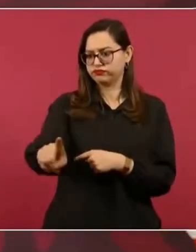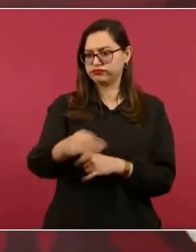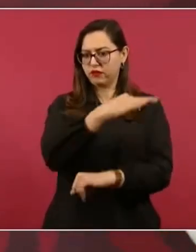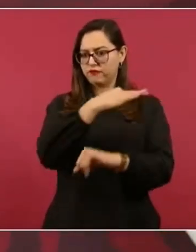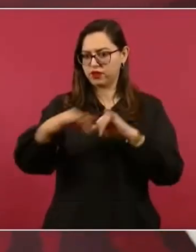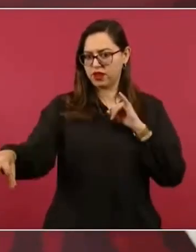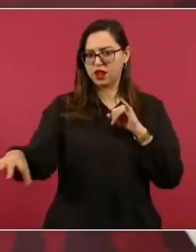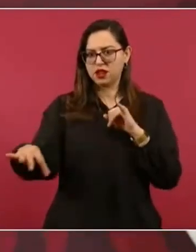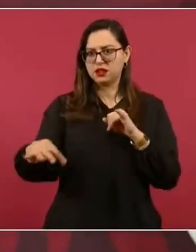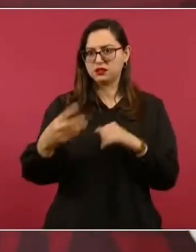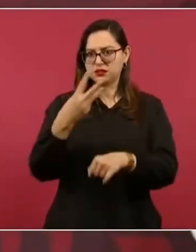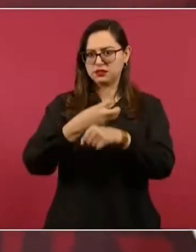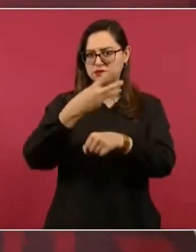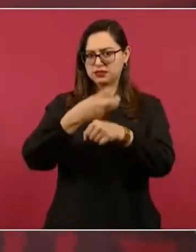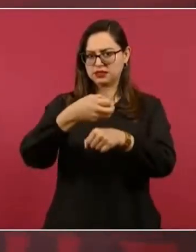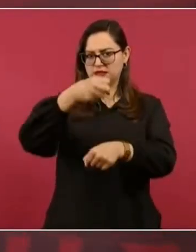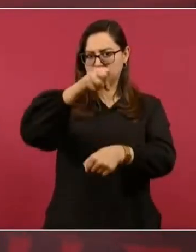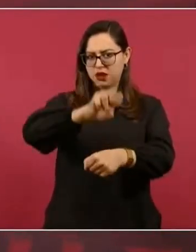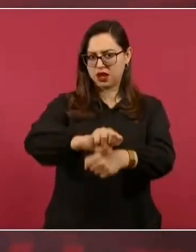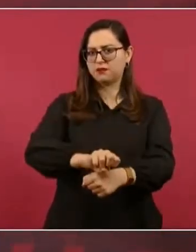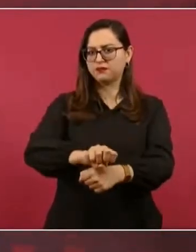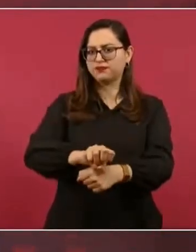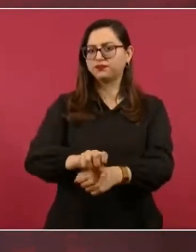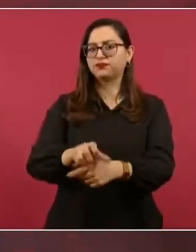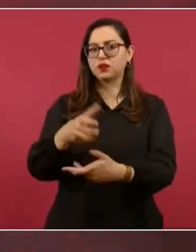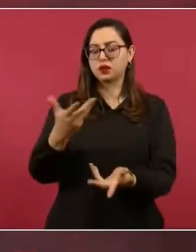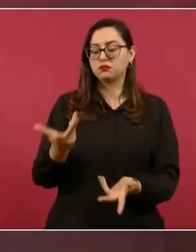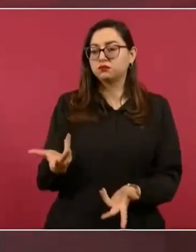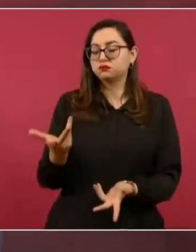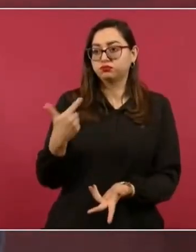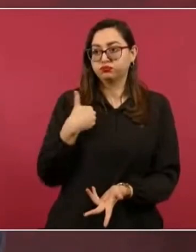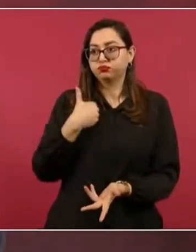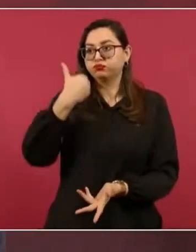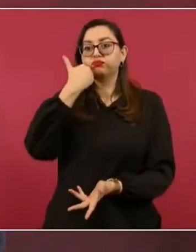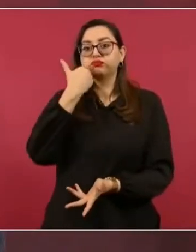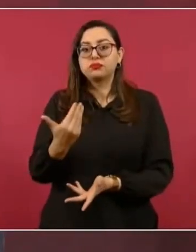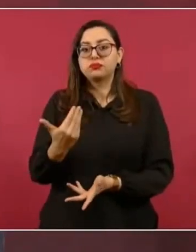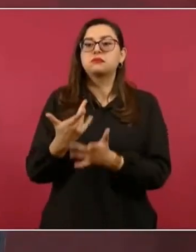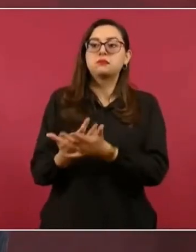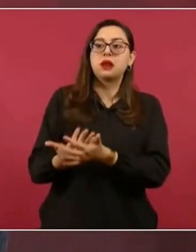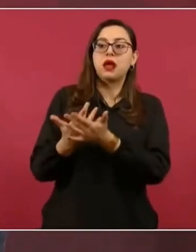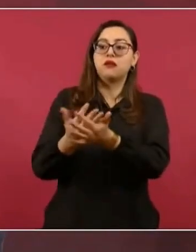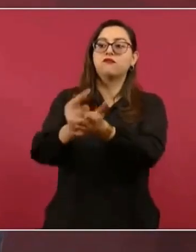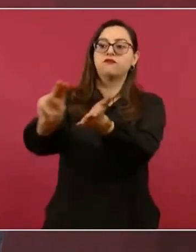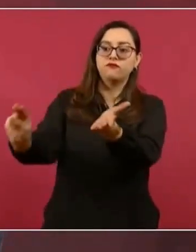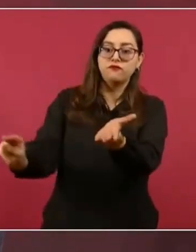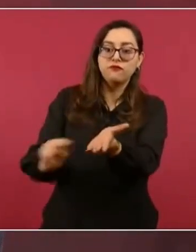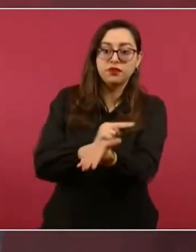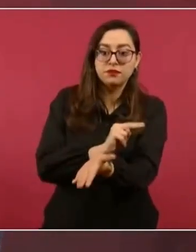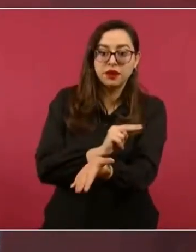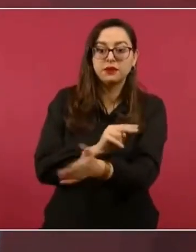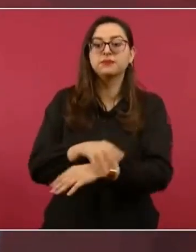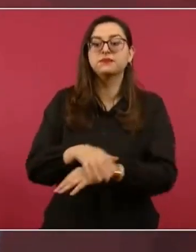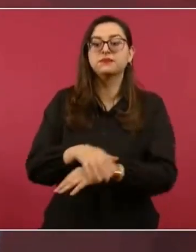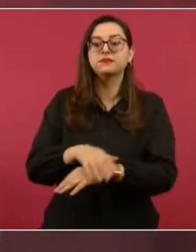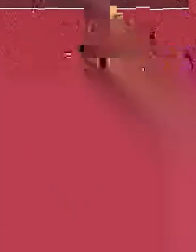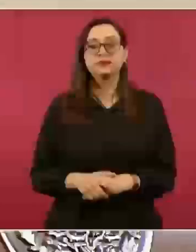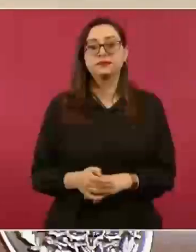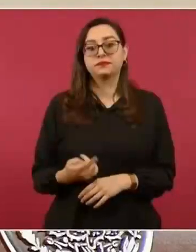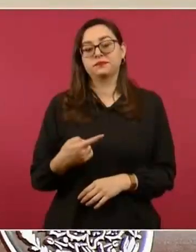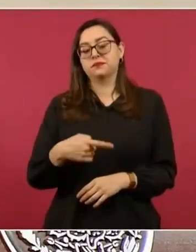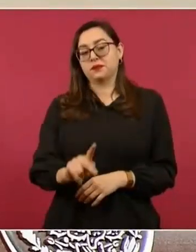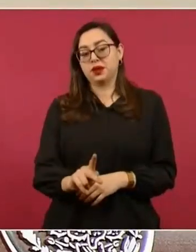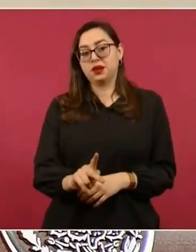en la tercera semana, creo, y yo voy a ir. Pero entonces el secretario de Comunicaciones